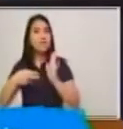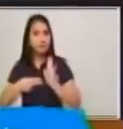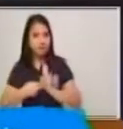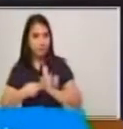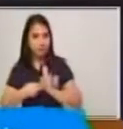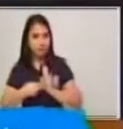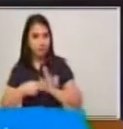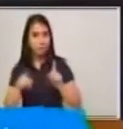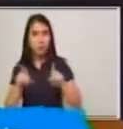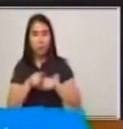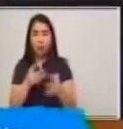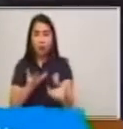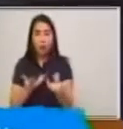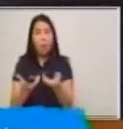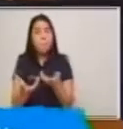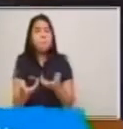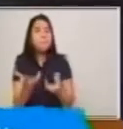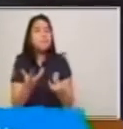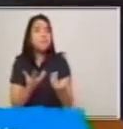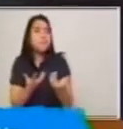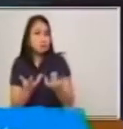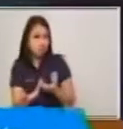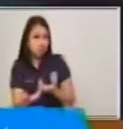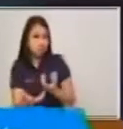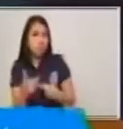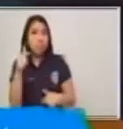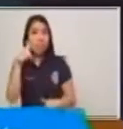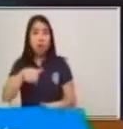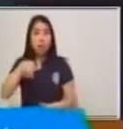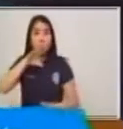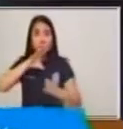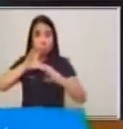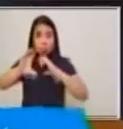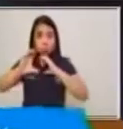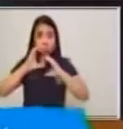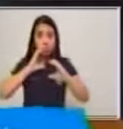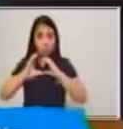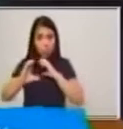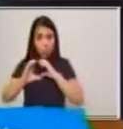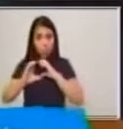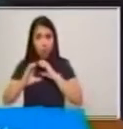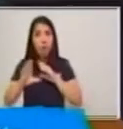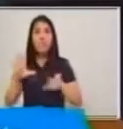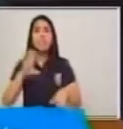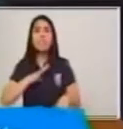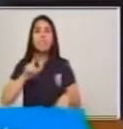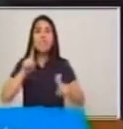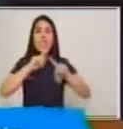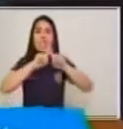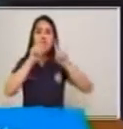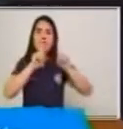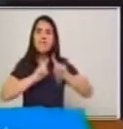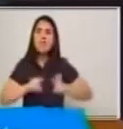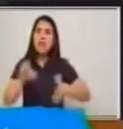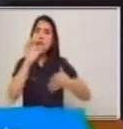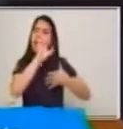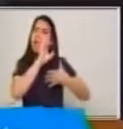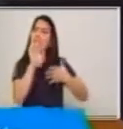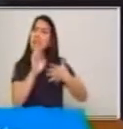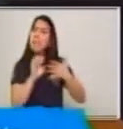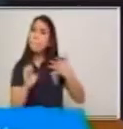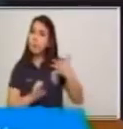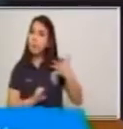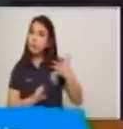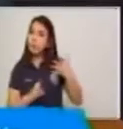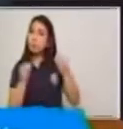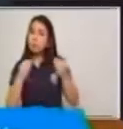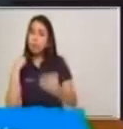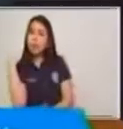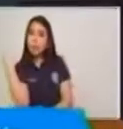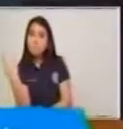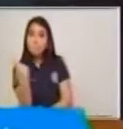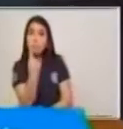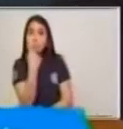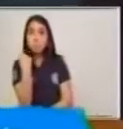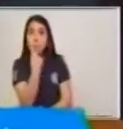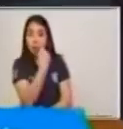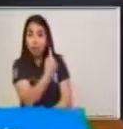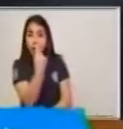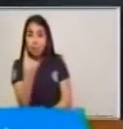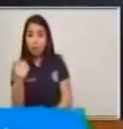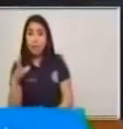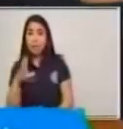elementos juegan un papel muy importante. Debemos de saber la función que tiene cada uno de ellos.